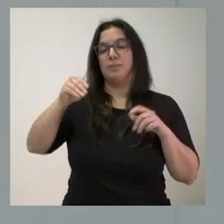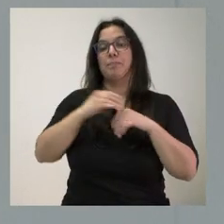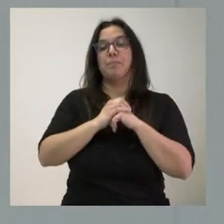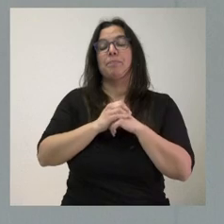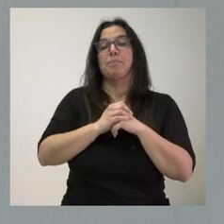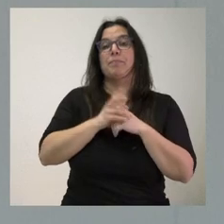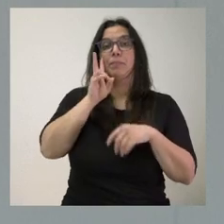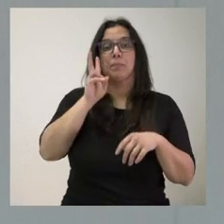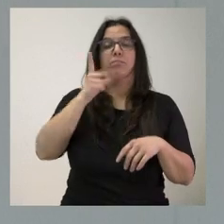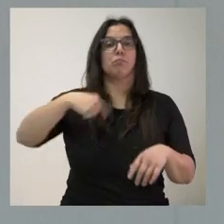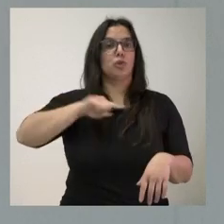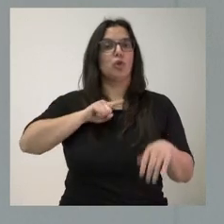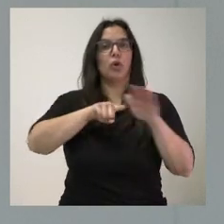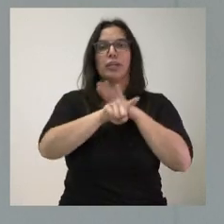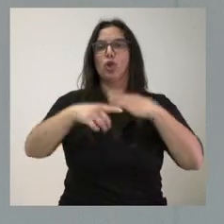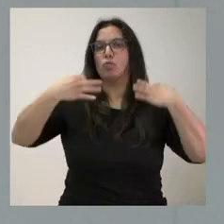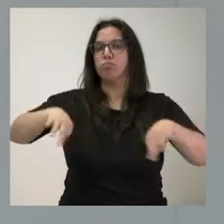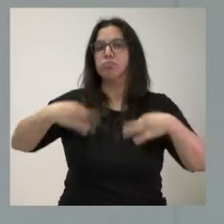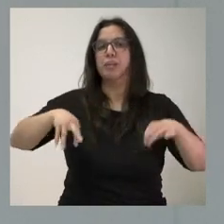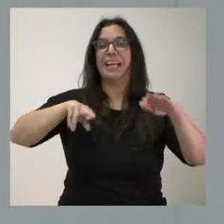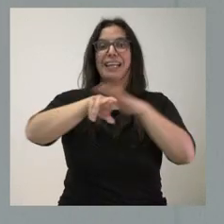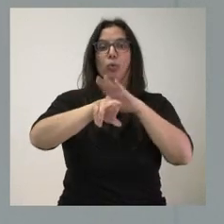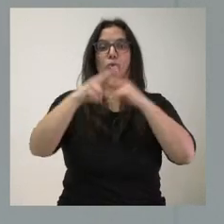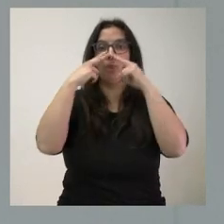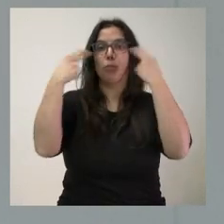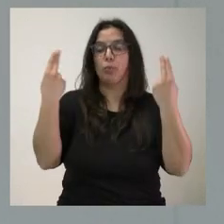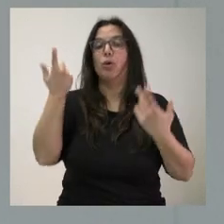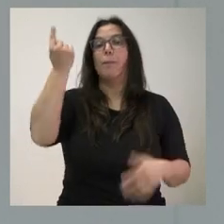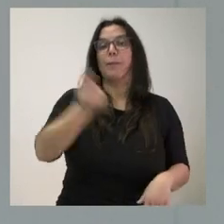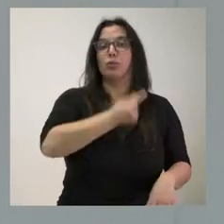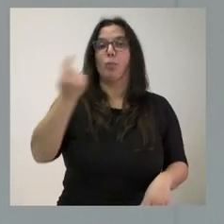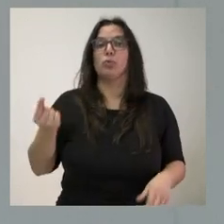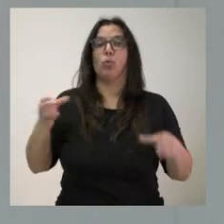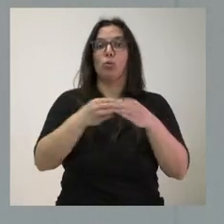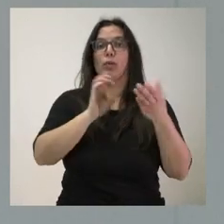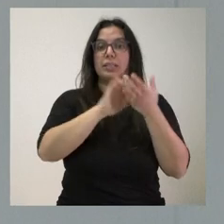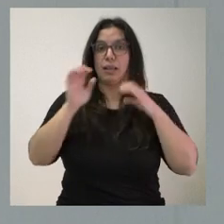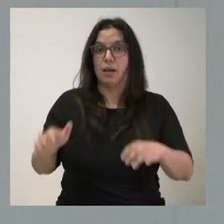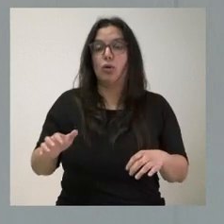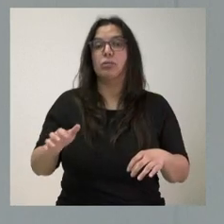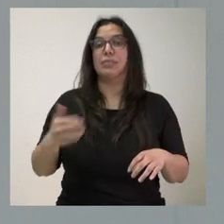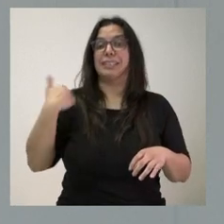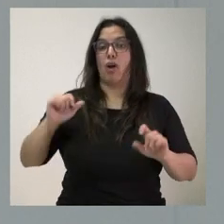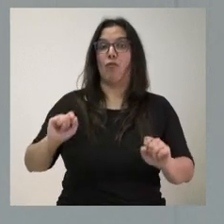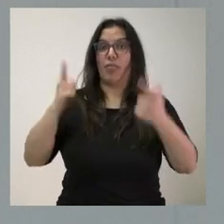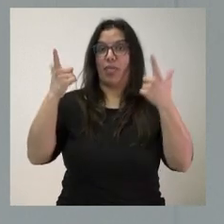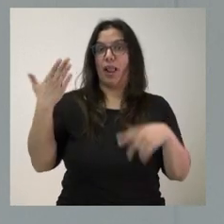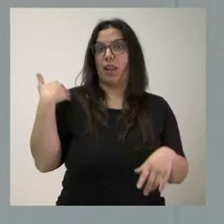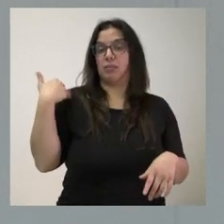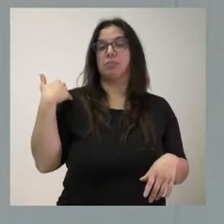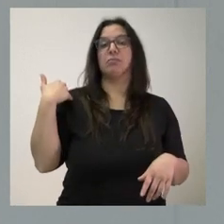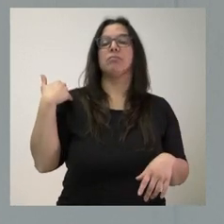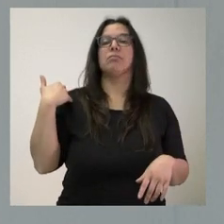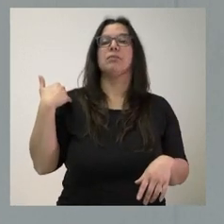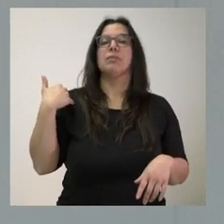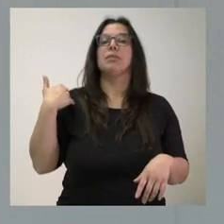seguimos con la gestión ordinaria de los recursos públicos. El presupuesto de la Junta de Castilla y León entró ya en vigor en su momento.